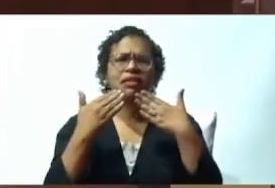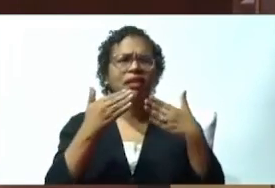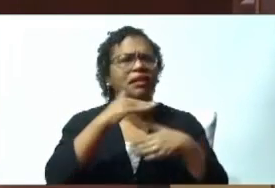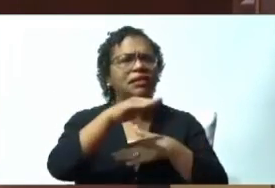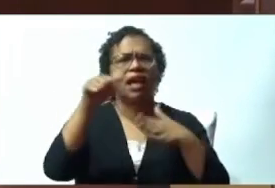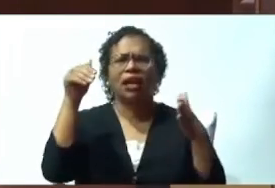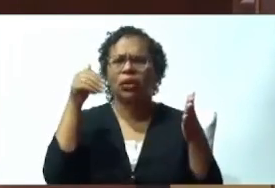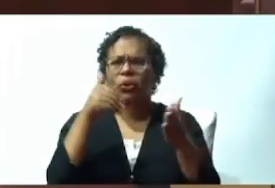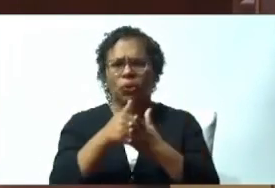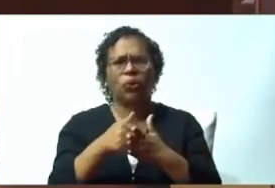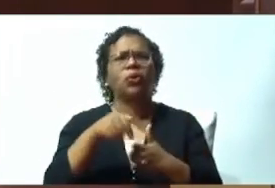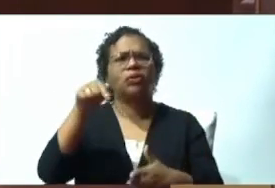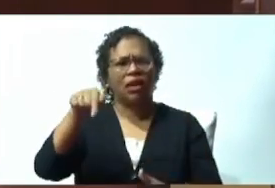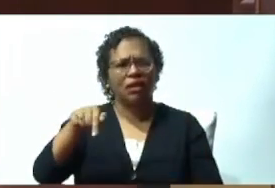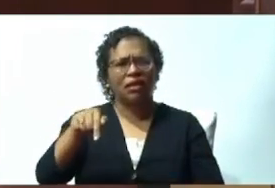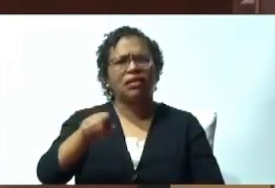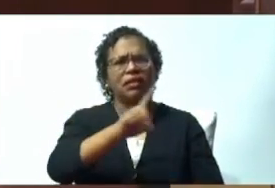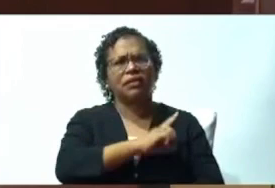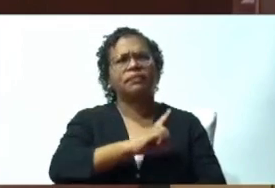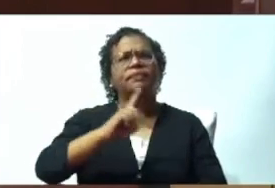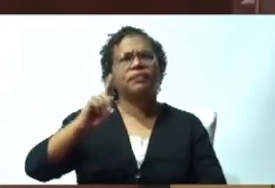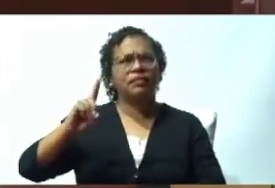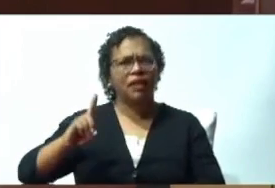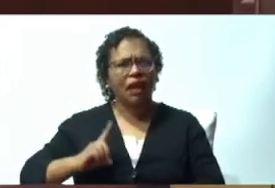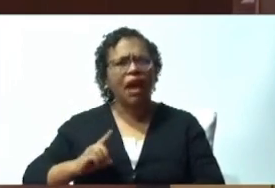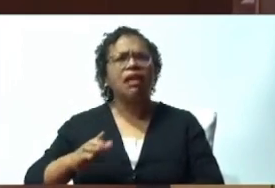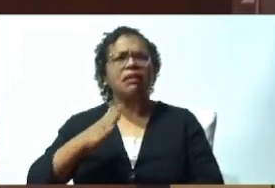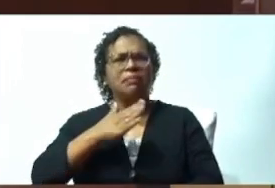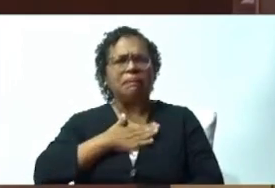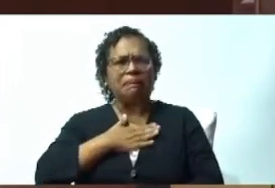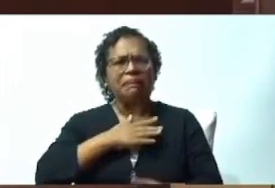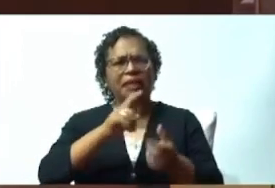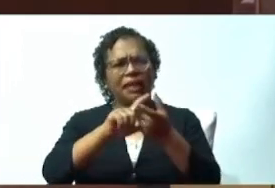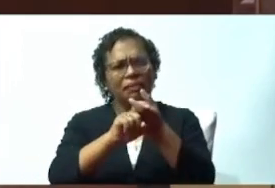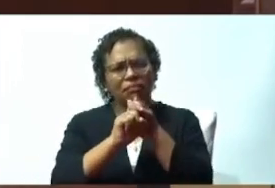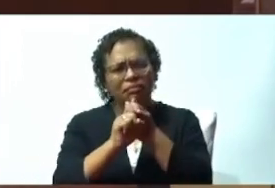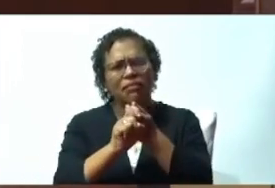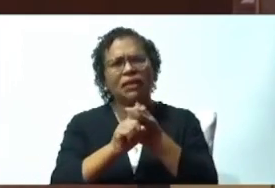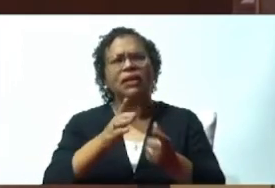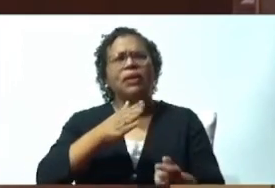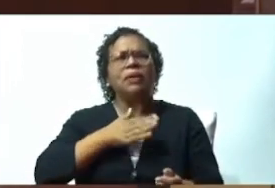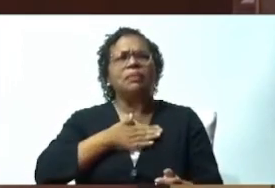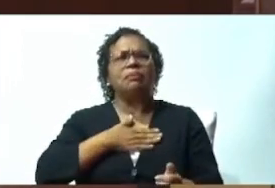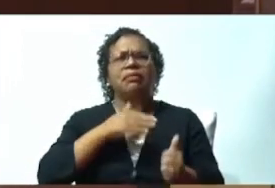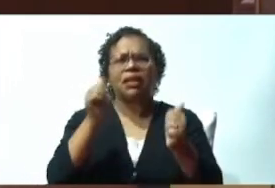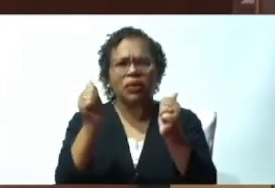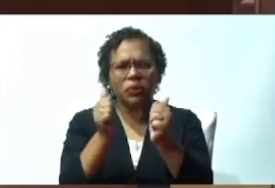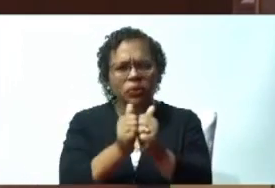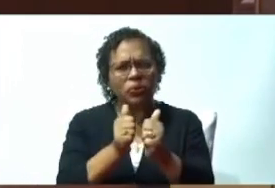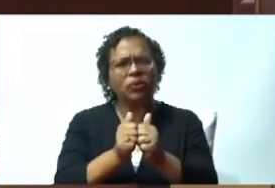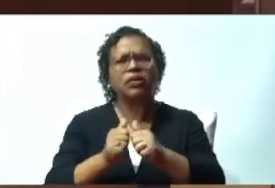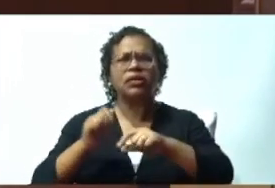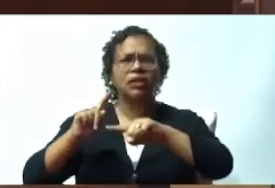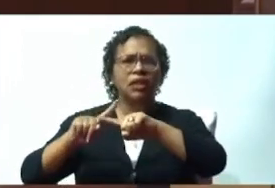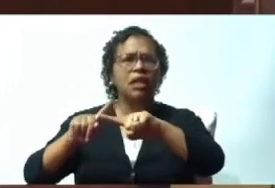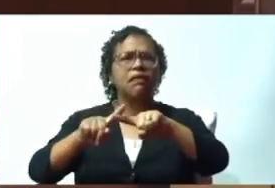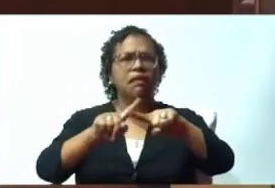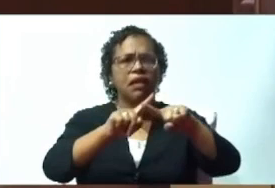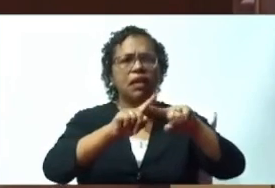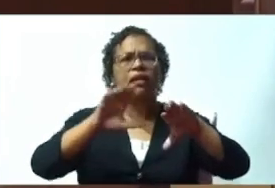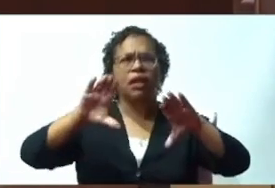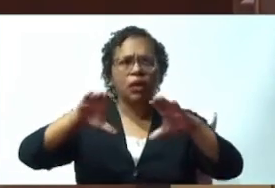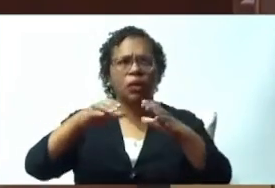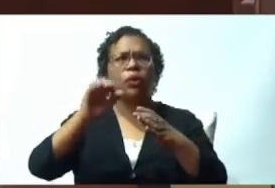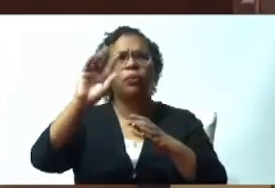Cámara, a todos mis amigos, mis compañeros, a toda la clase política de la